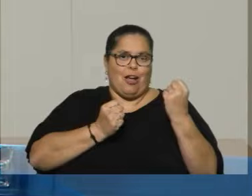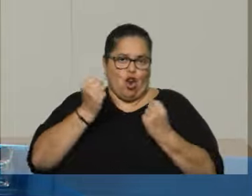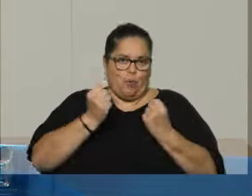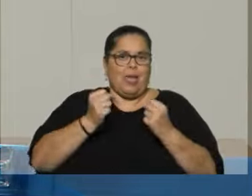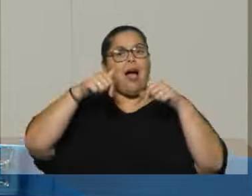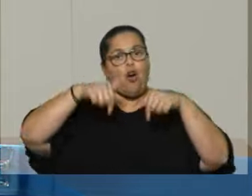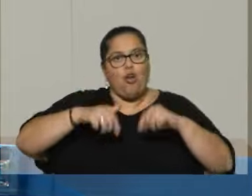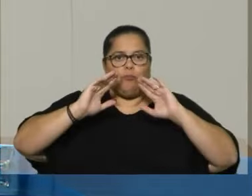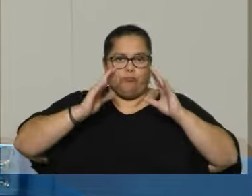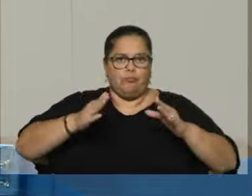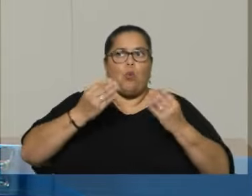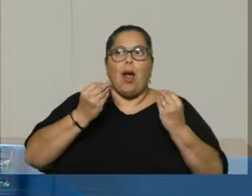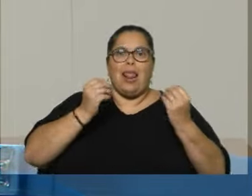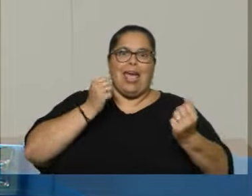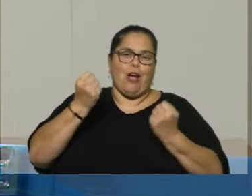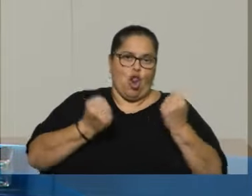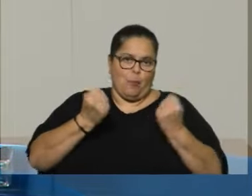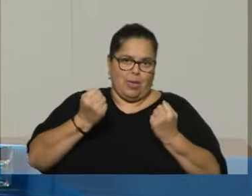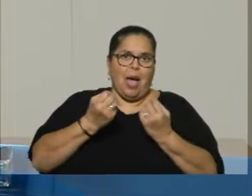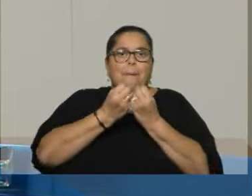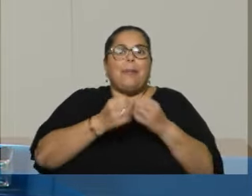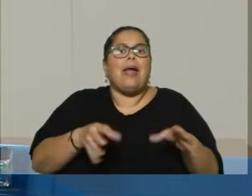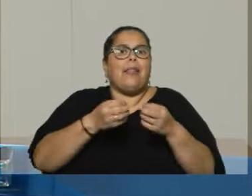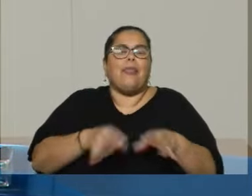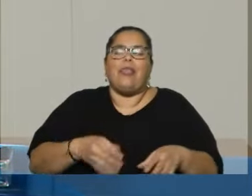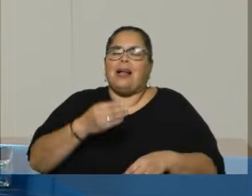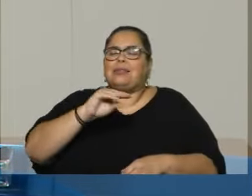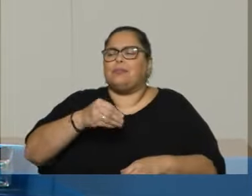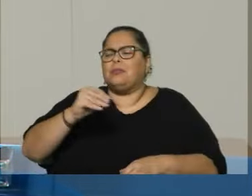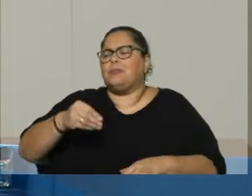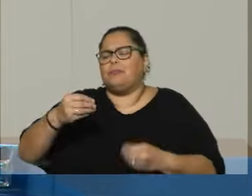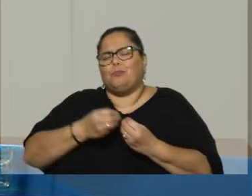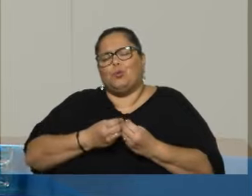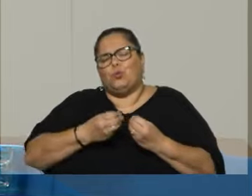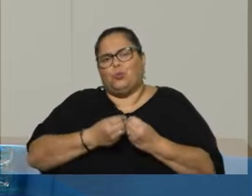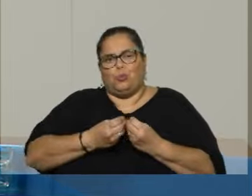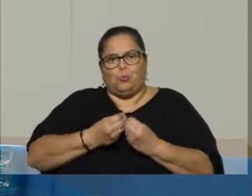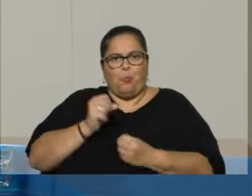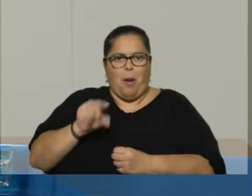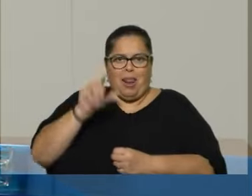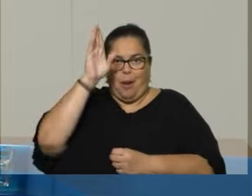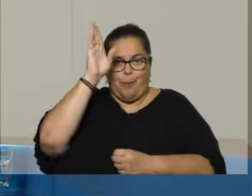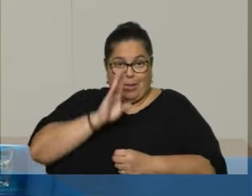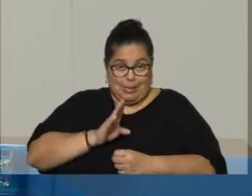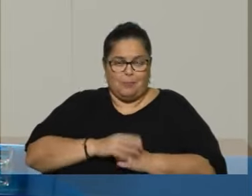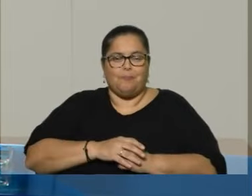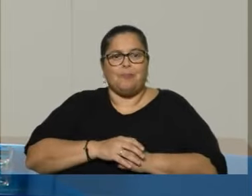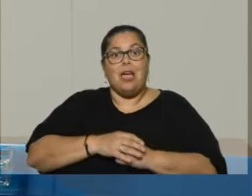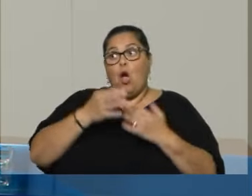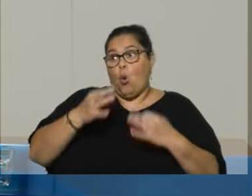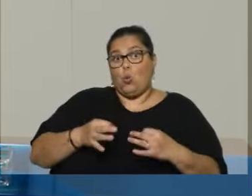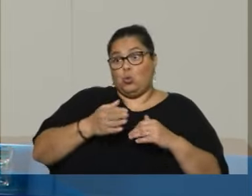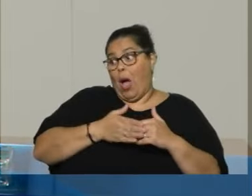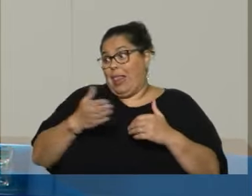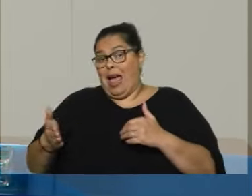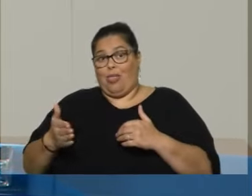en la cuestión económica y las pérdidas que son enormes para Brasil. Es el estado vecino de Uruguay,